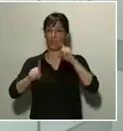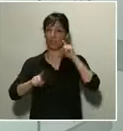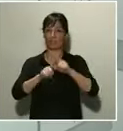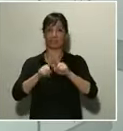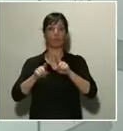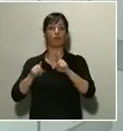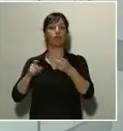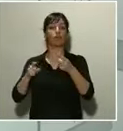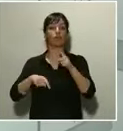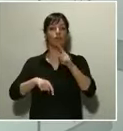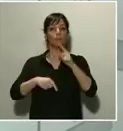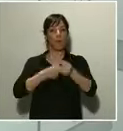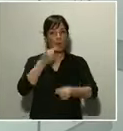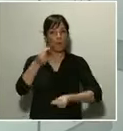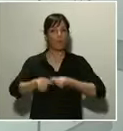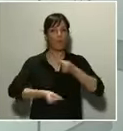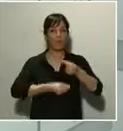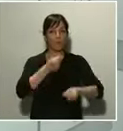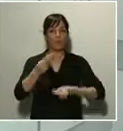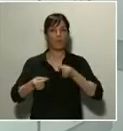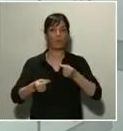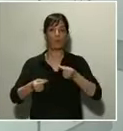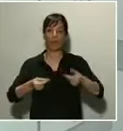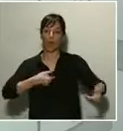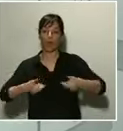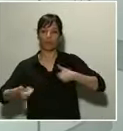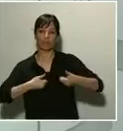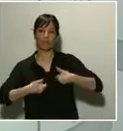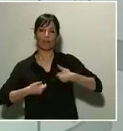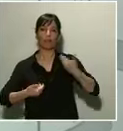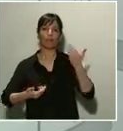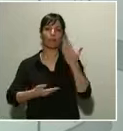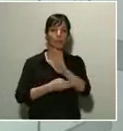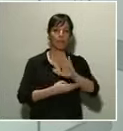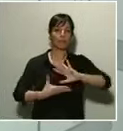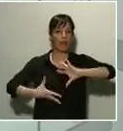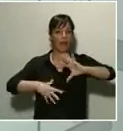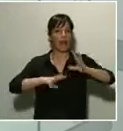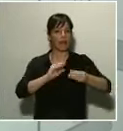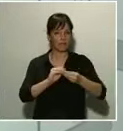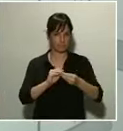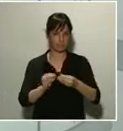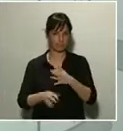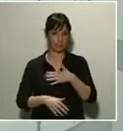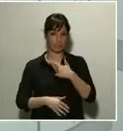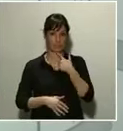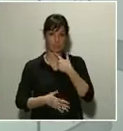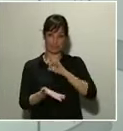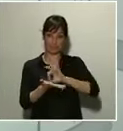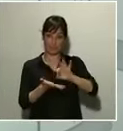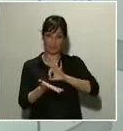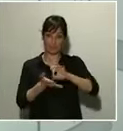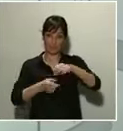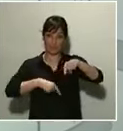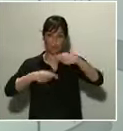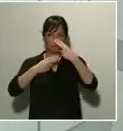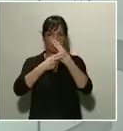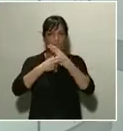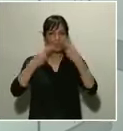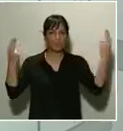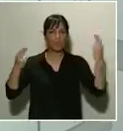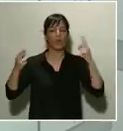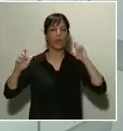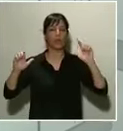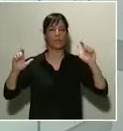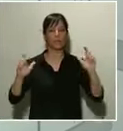la oferta a la demanda y, en consecuencia, continuar reduciendo los servicios de transporte público y garantizando